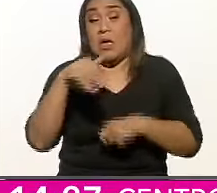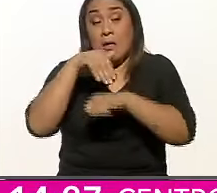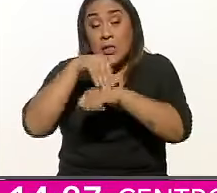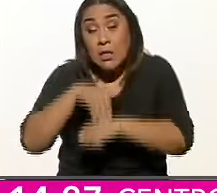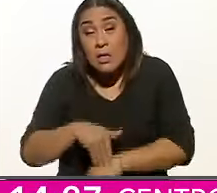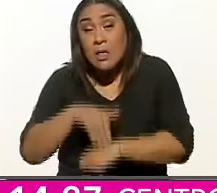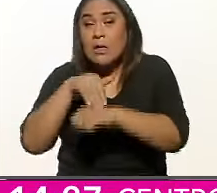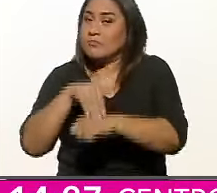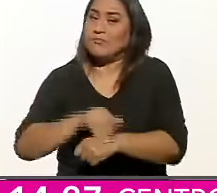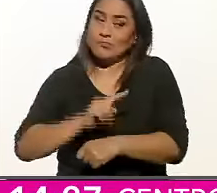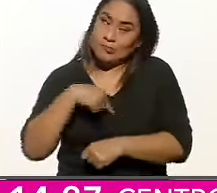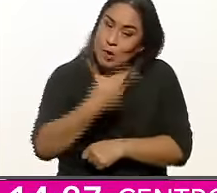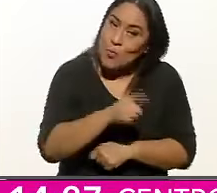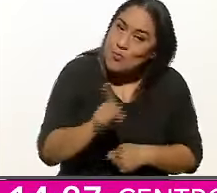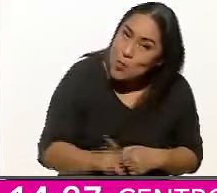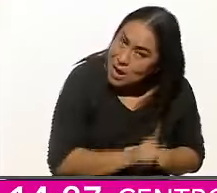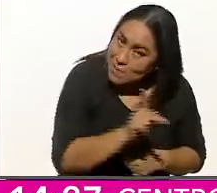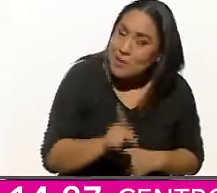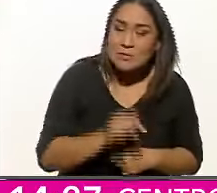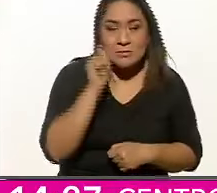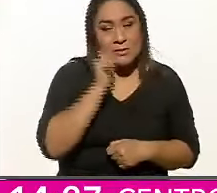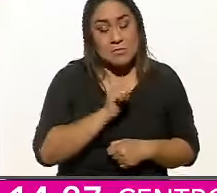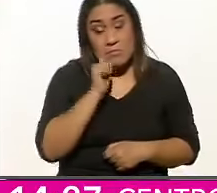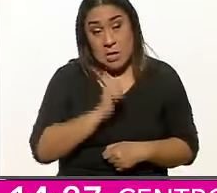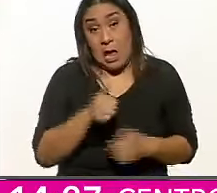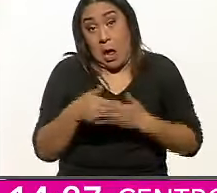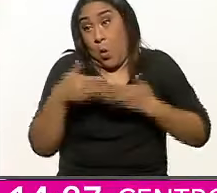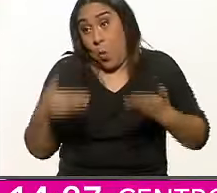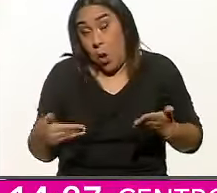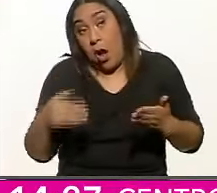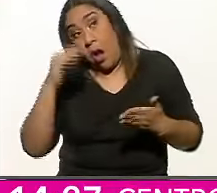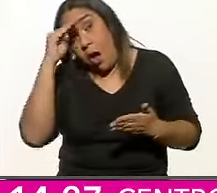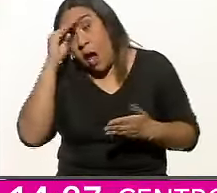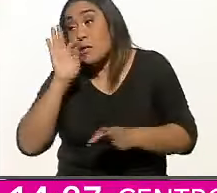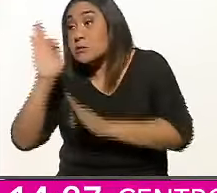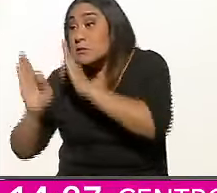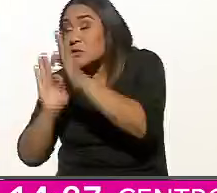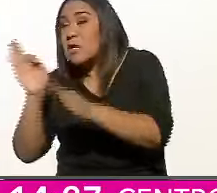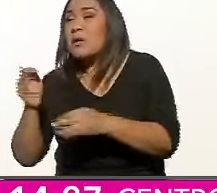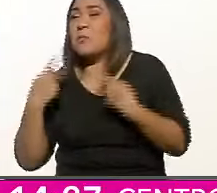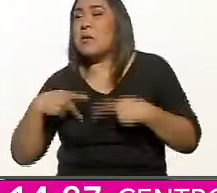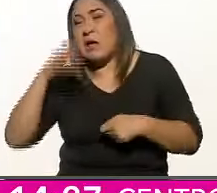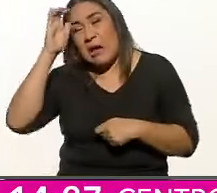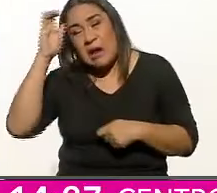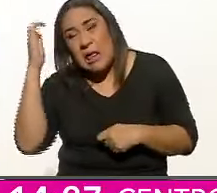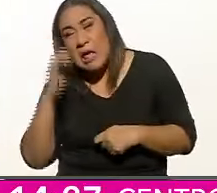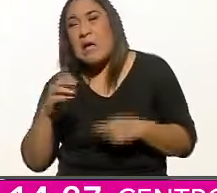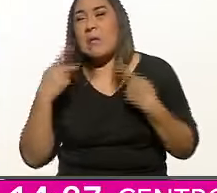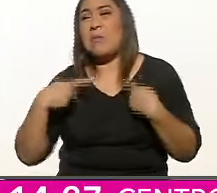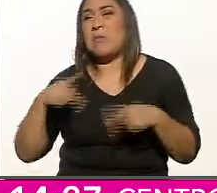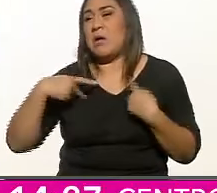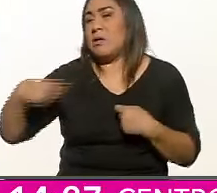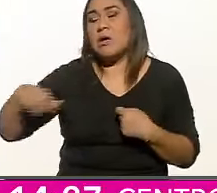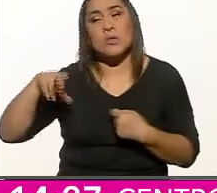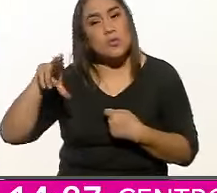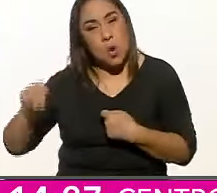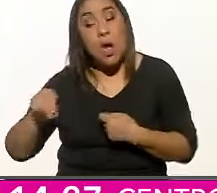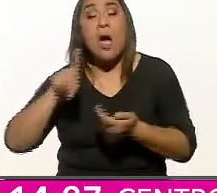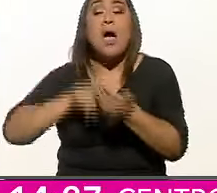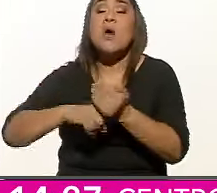del pueblo, y no, como lo son ahora de oligarcas y criminales, las y los jueces,